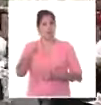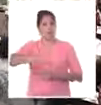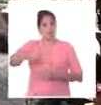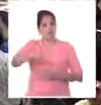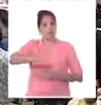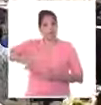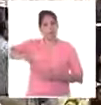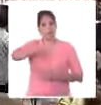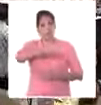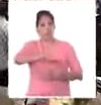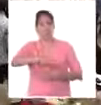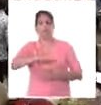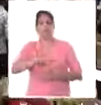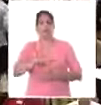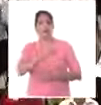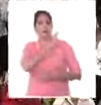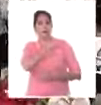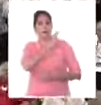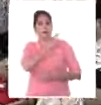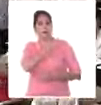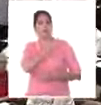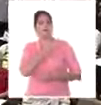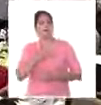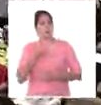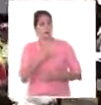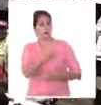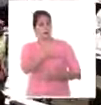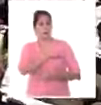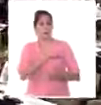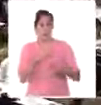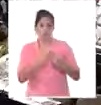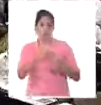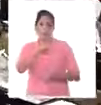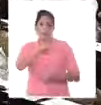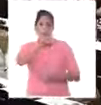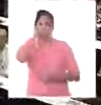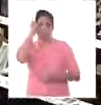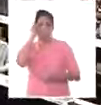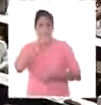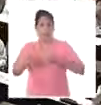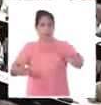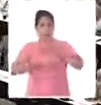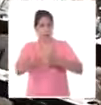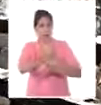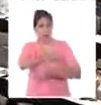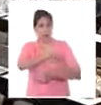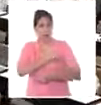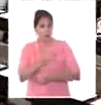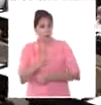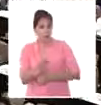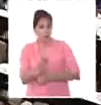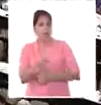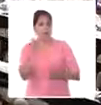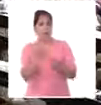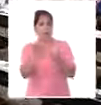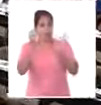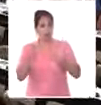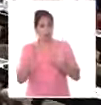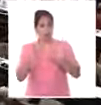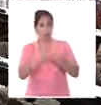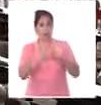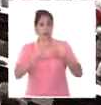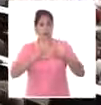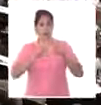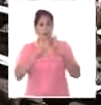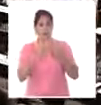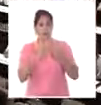significa y en la dirección del proceso revolucionario. Así lo manifestó el pueblo cuando aprobó el Código de